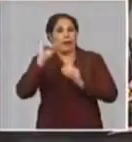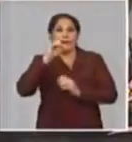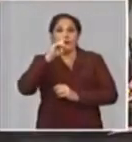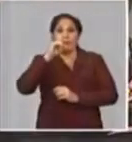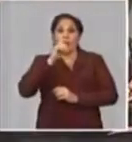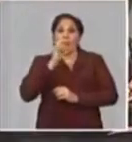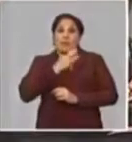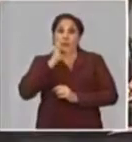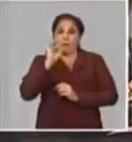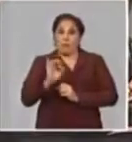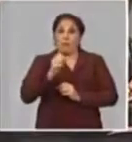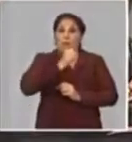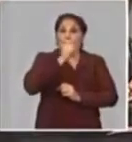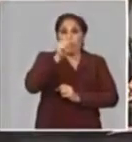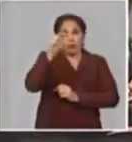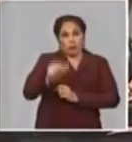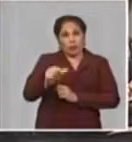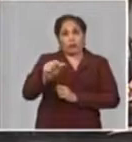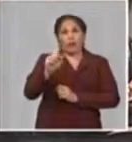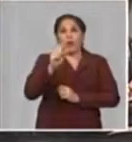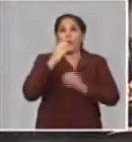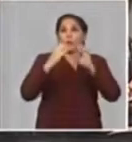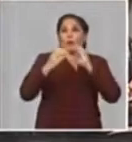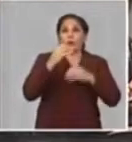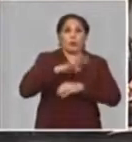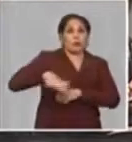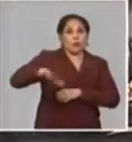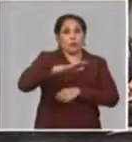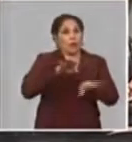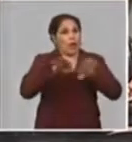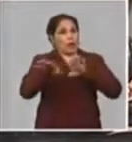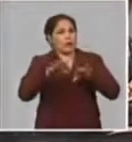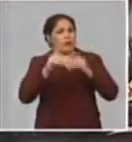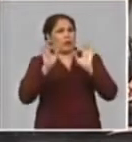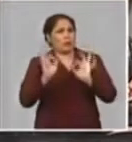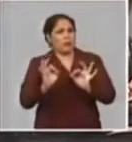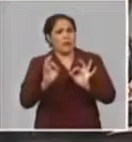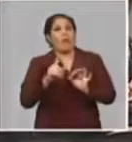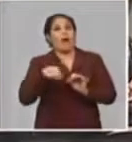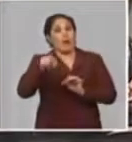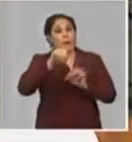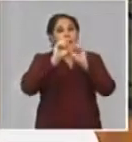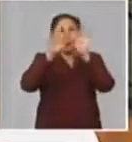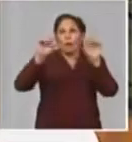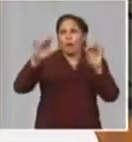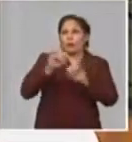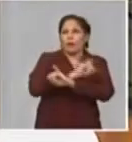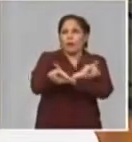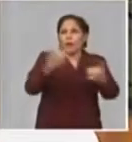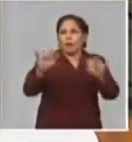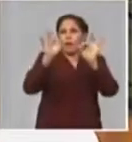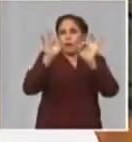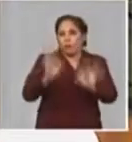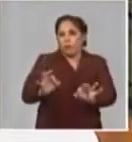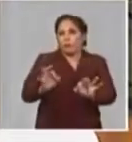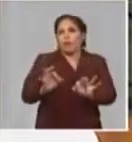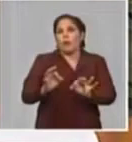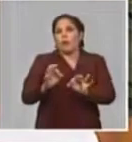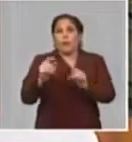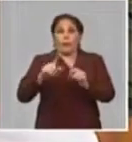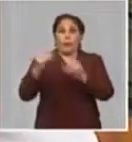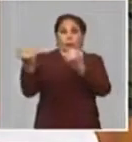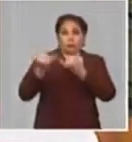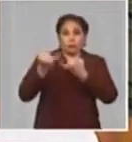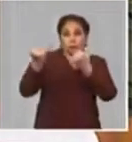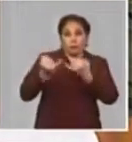por los estudiantes de periodismo, de comunicación social, con acciones de comunicación que lleva la información veral, la información de nuestros medios de